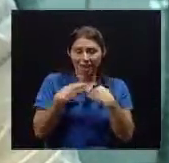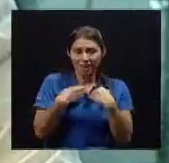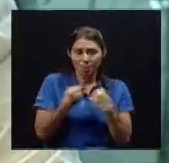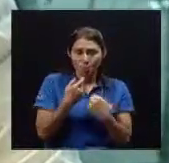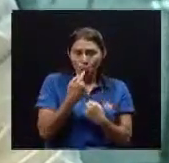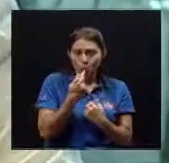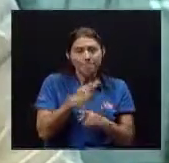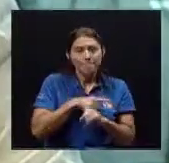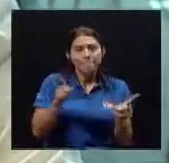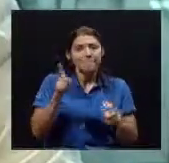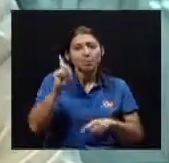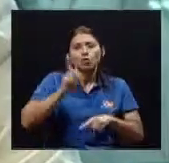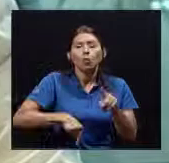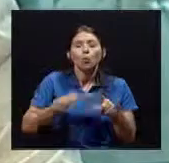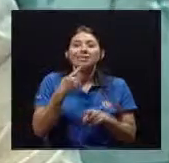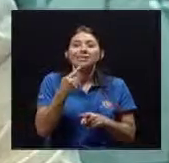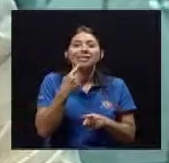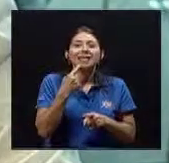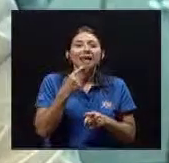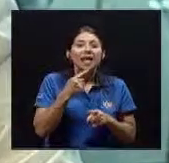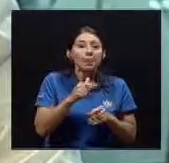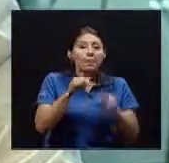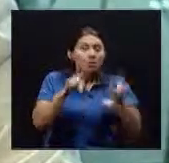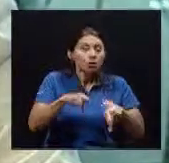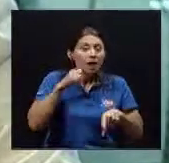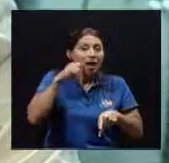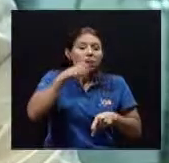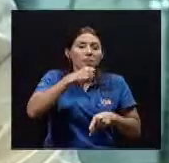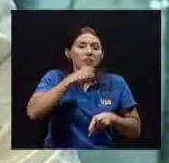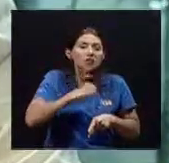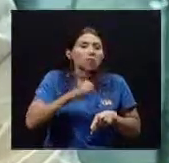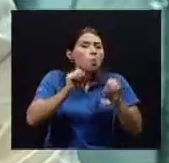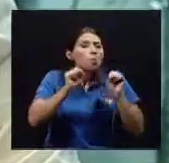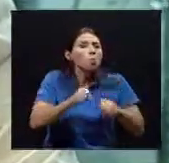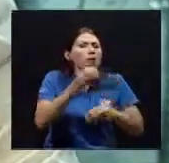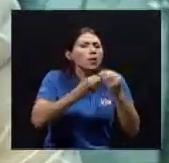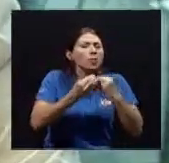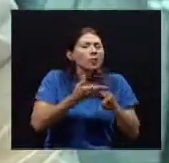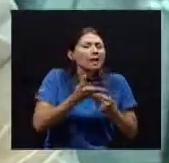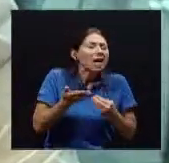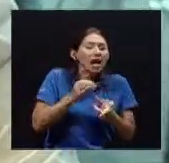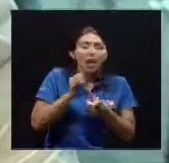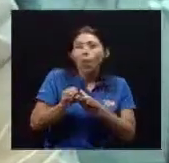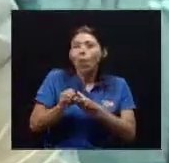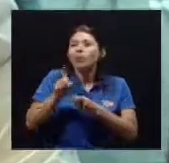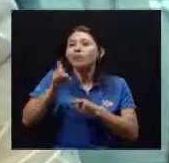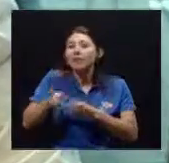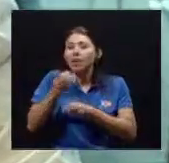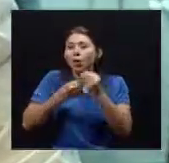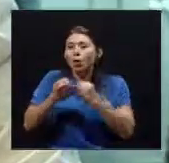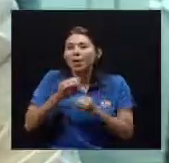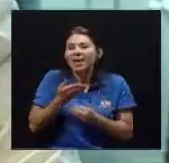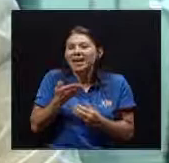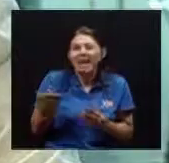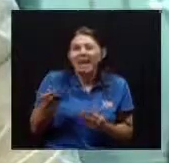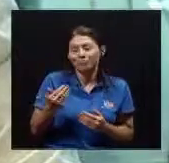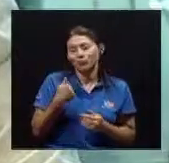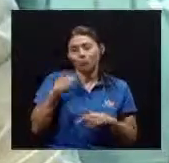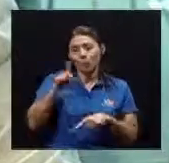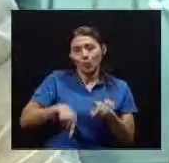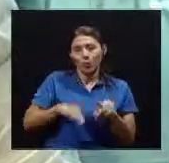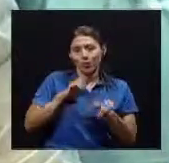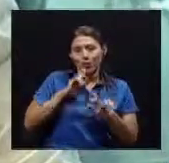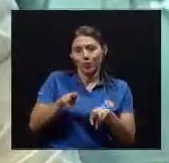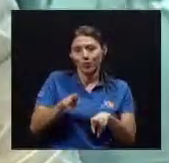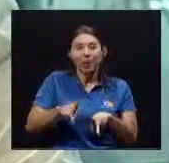puedo Decir Realmente Que puede Y que no debe Comer un adulto Mayor Yo creo que para Esos zapateros Otros zapatos Claro Pero yo